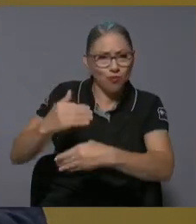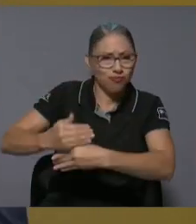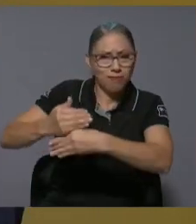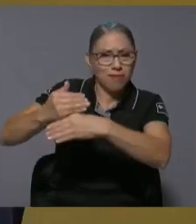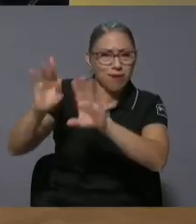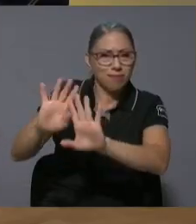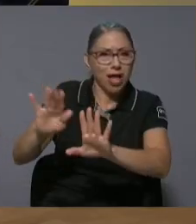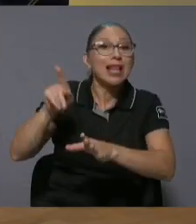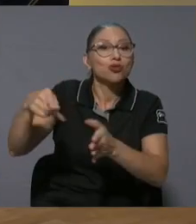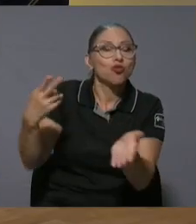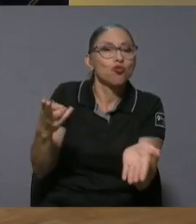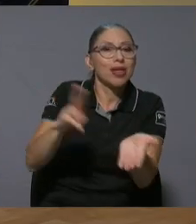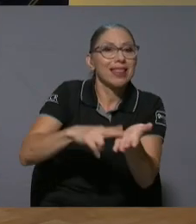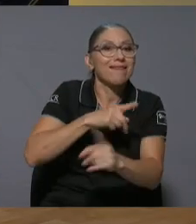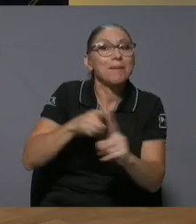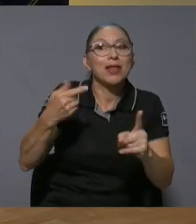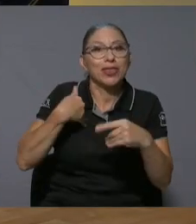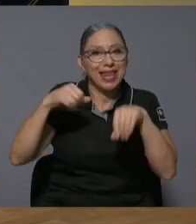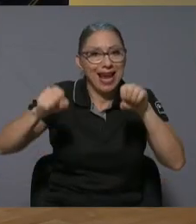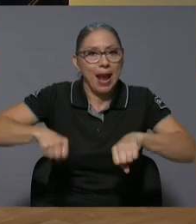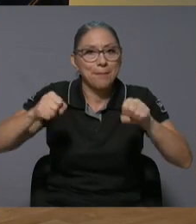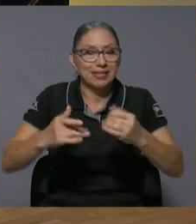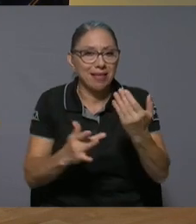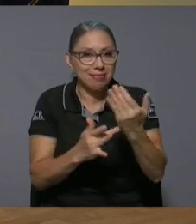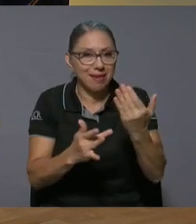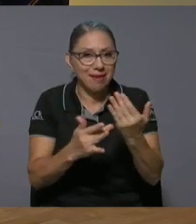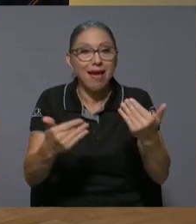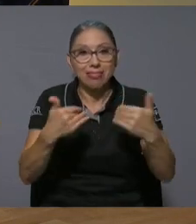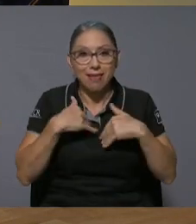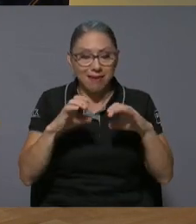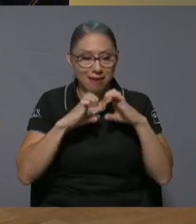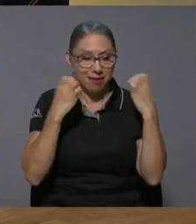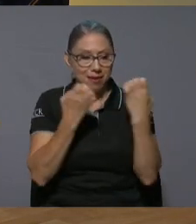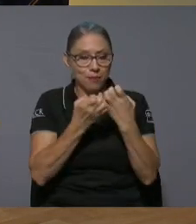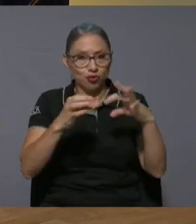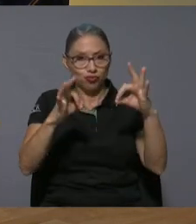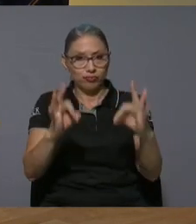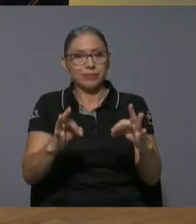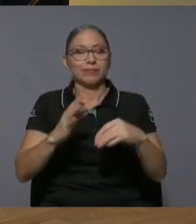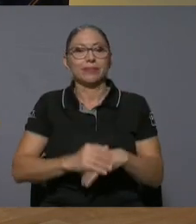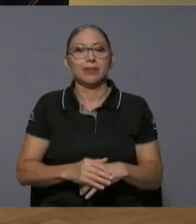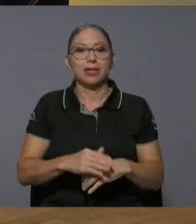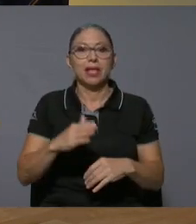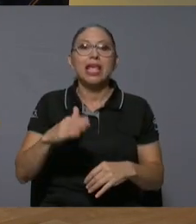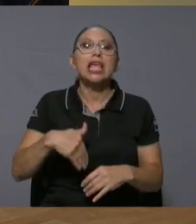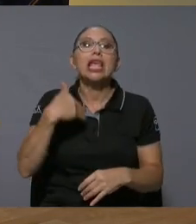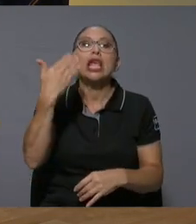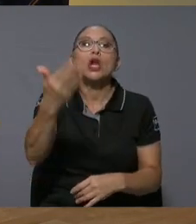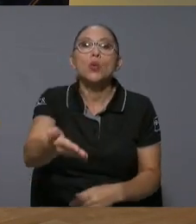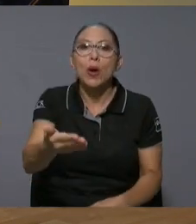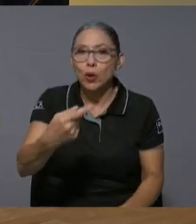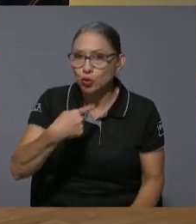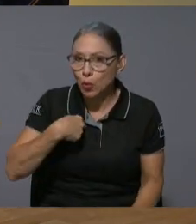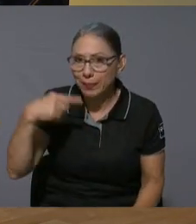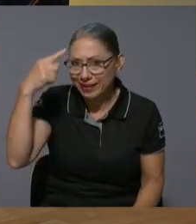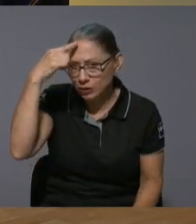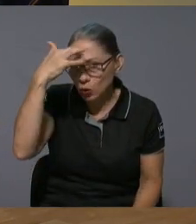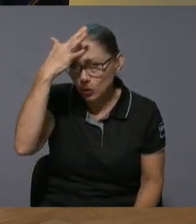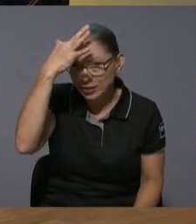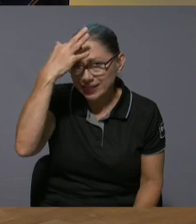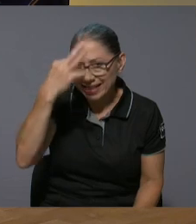hacerlo tenía equipos bien conformados y luego cometimos yo creo que es un error histórico nuestro